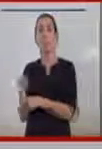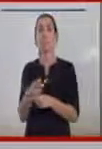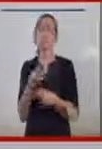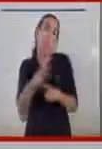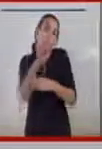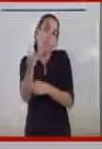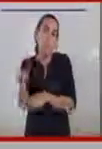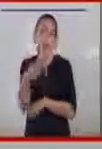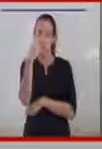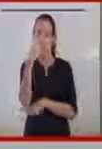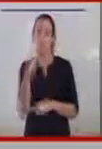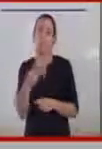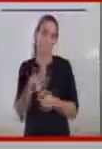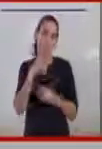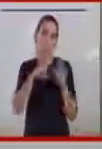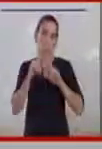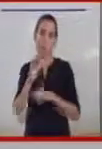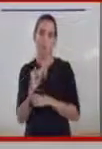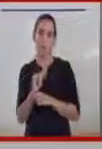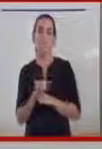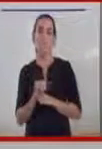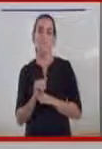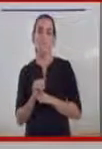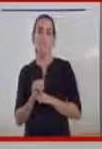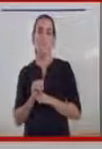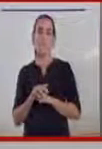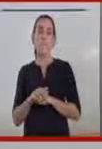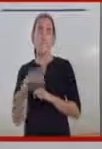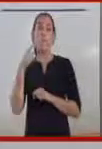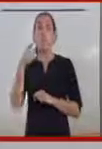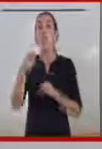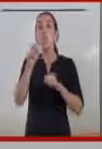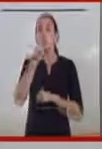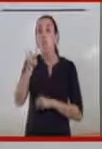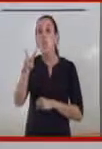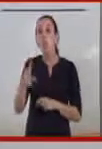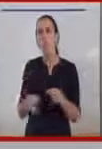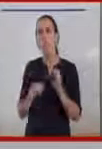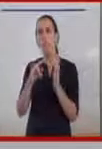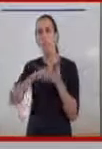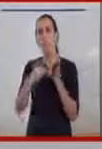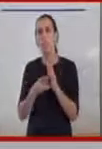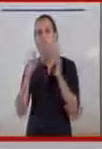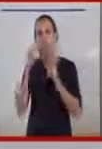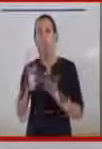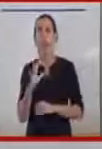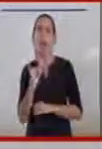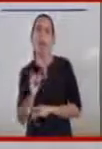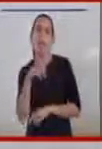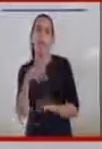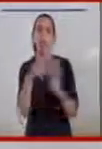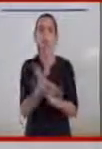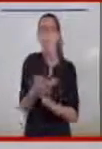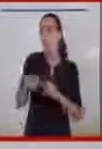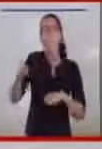Luego, es un producto muy seguro porque tiene doce sistemas de seguridad, con lo cual nunca va a haber el tema de que alguien se